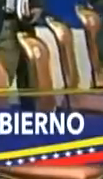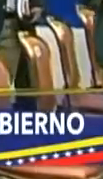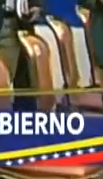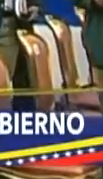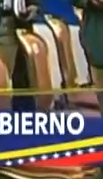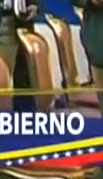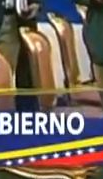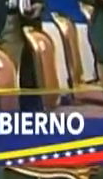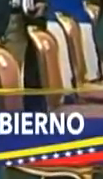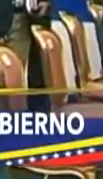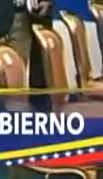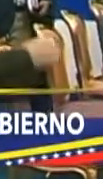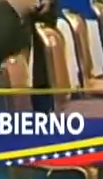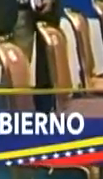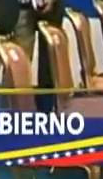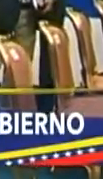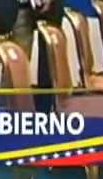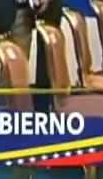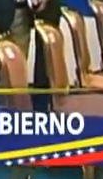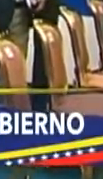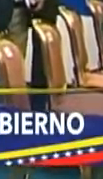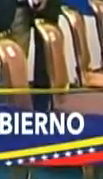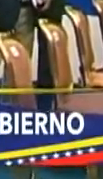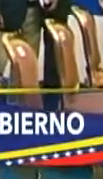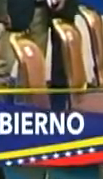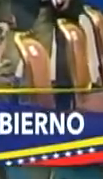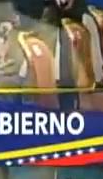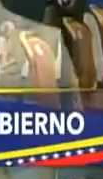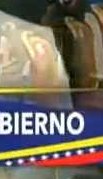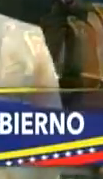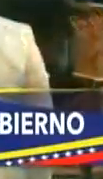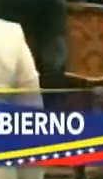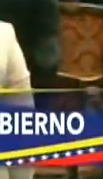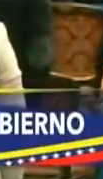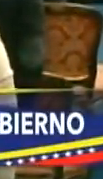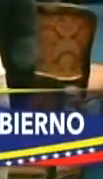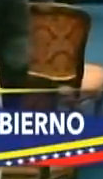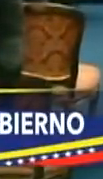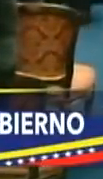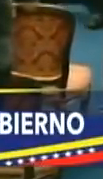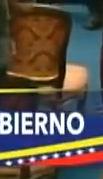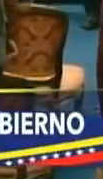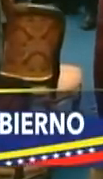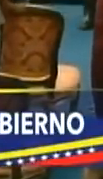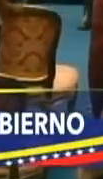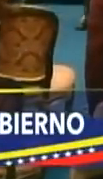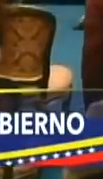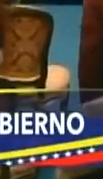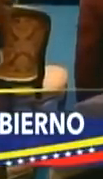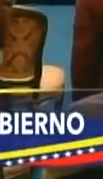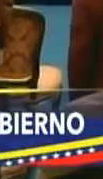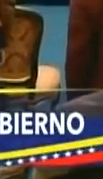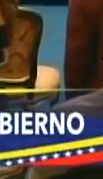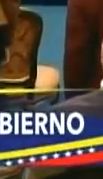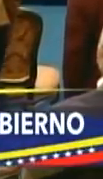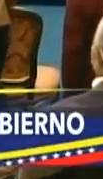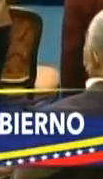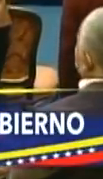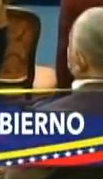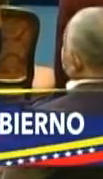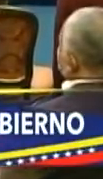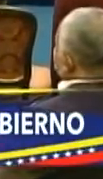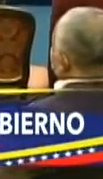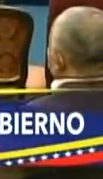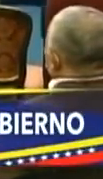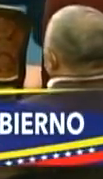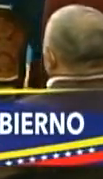de Miraflores, justamente electos el pasado 21 de noviembre. Y quienes también se suman al Consejo